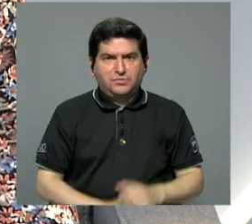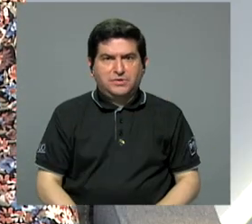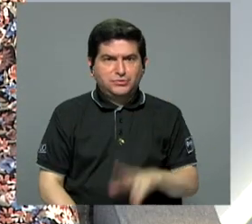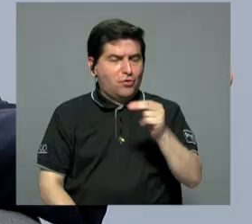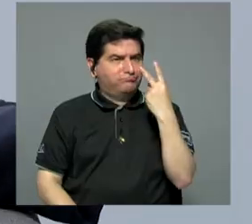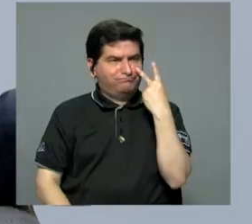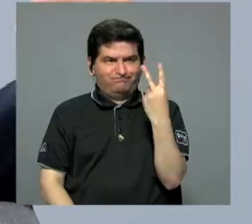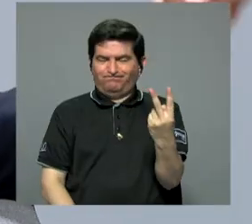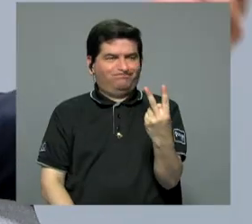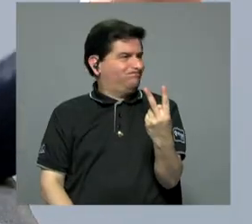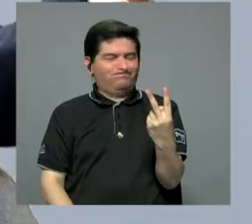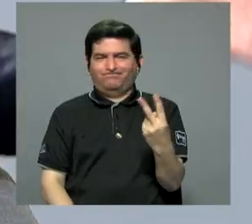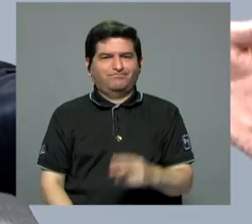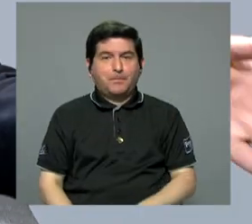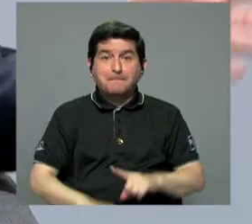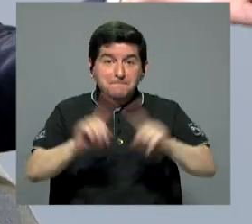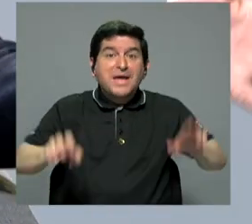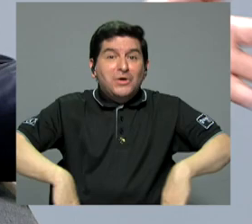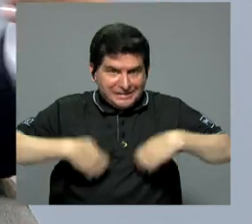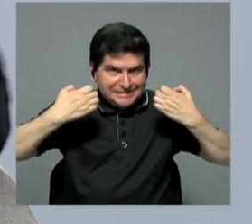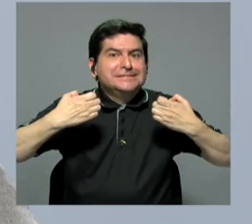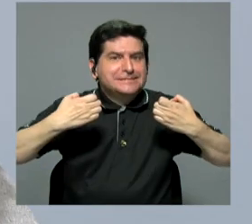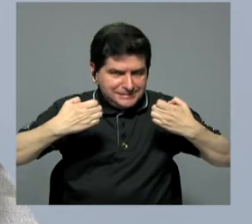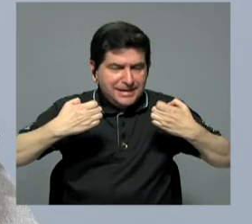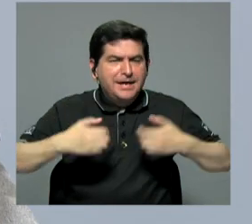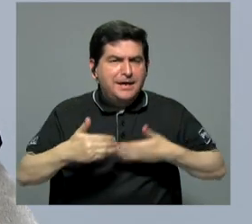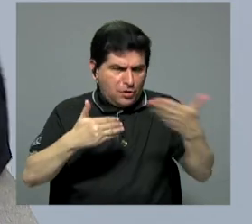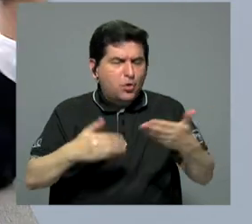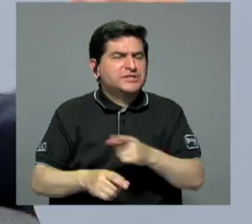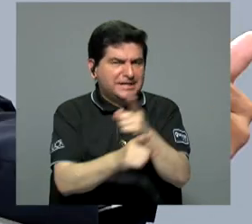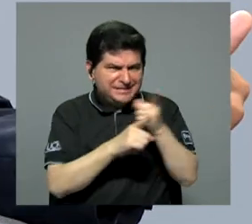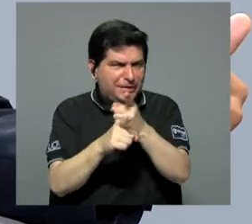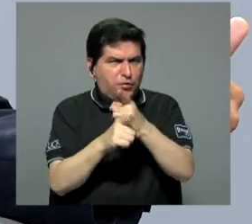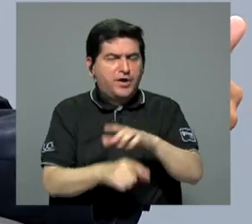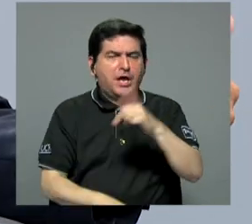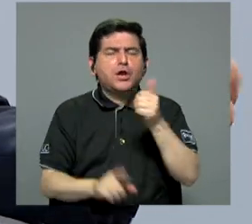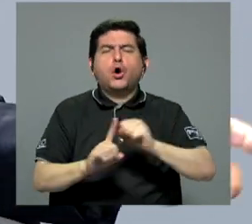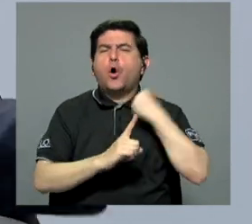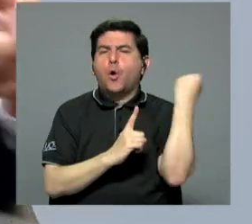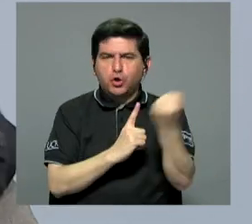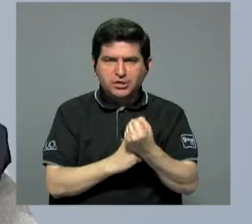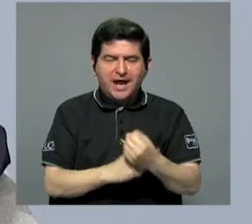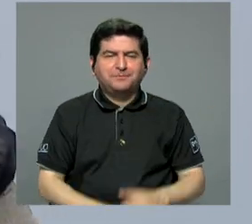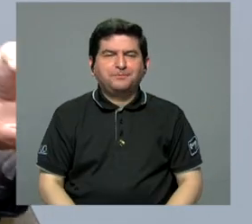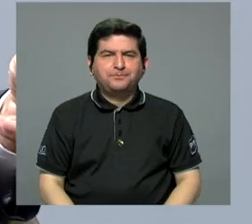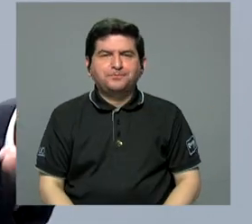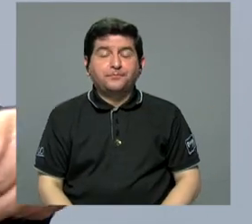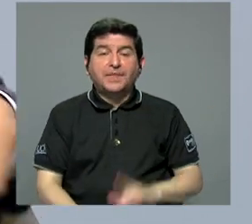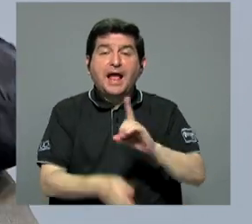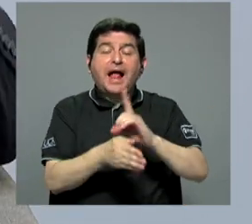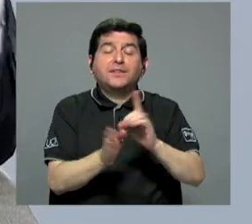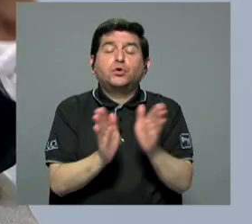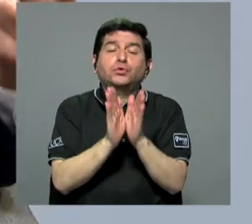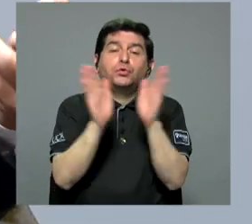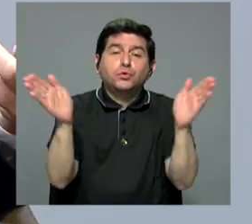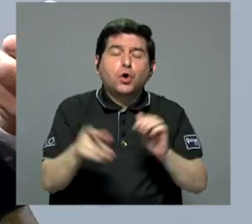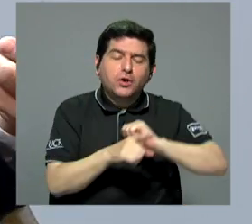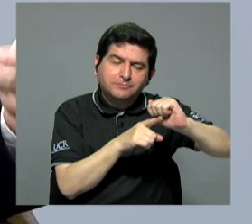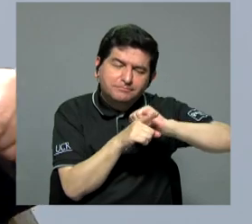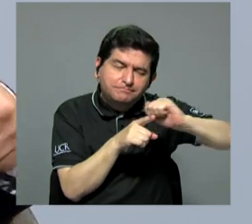no se ven, no se visualizan, pero existen. Son aspectos que hay que corregir. Otra de las situaciones es agarrar al médico general,